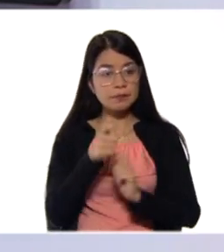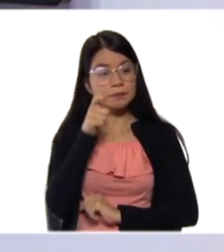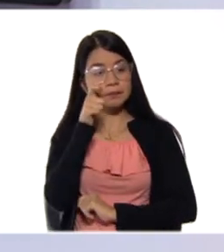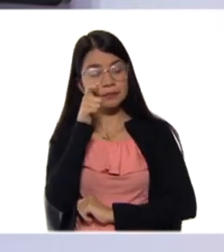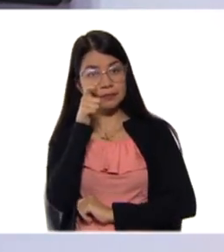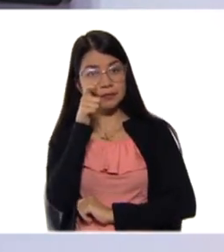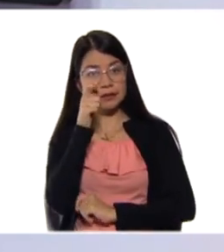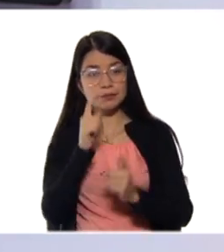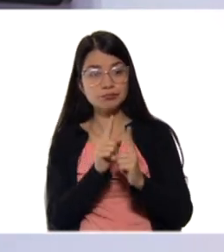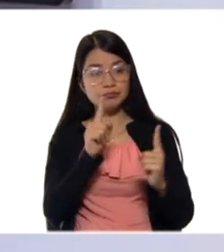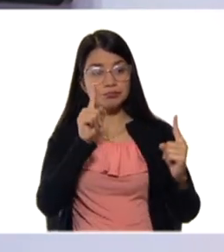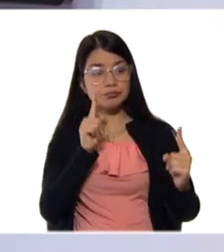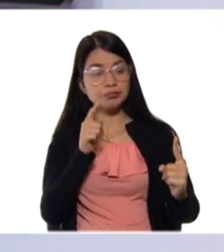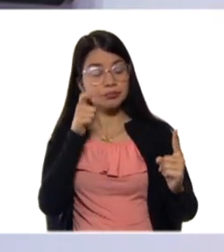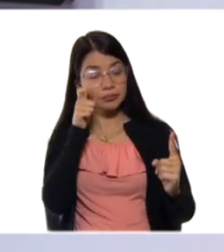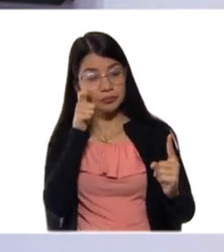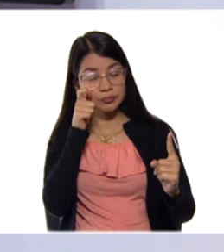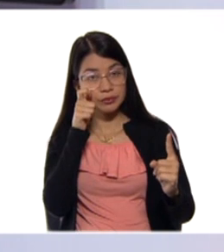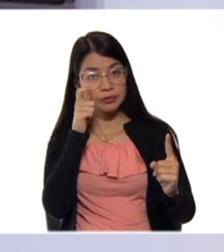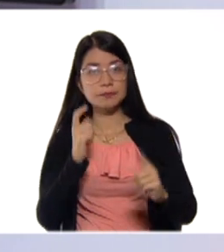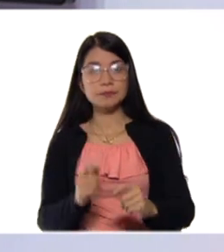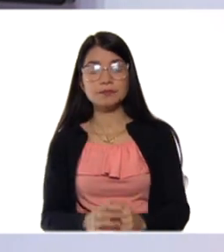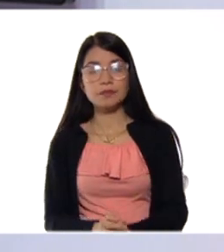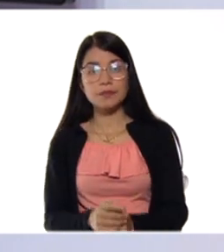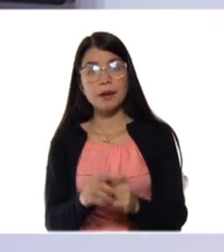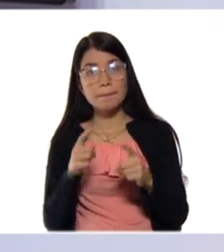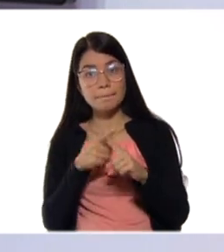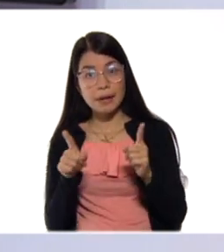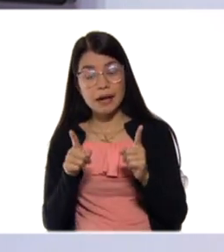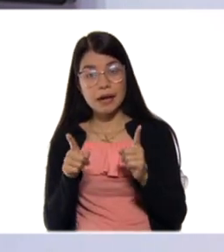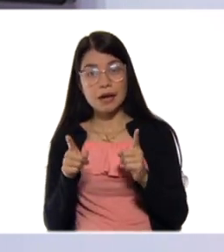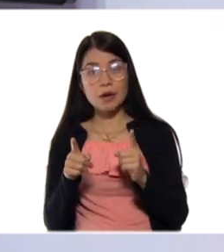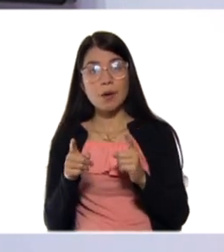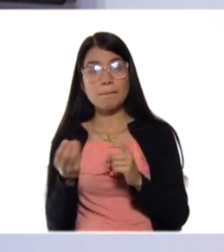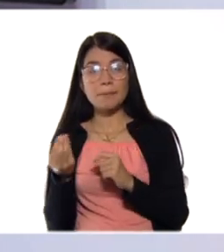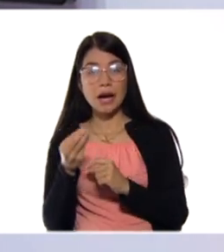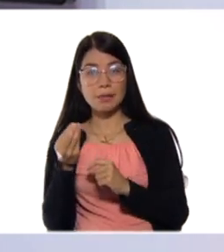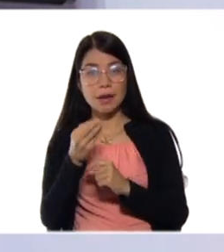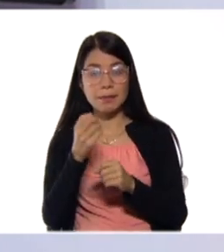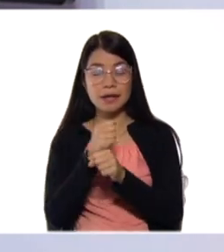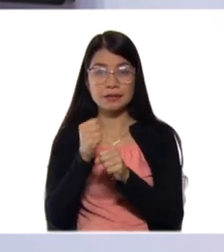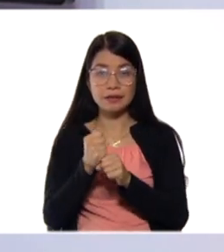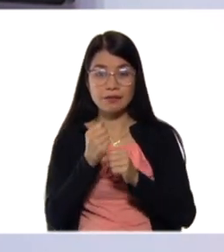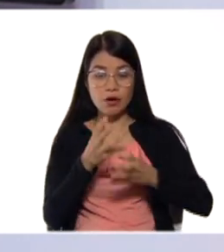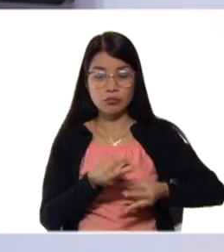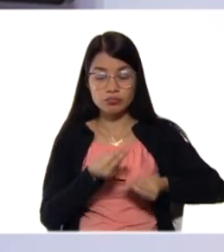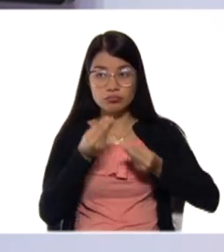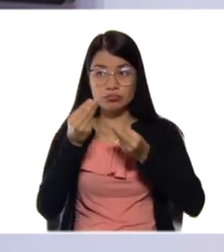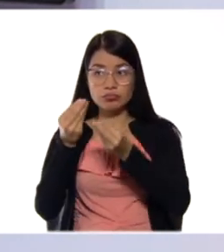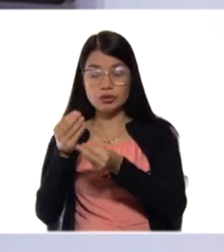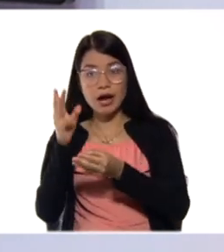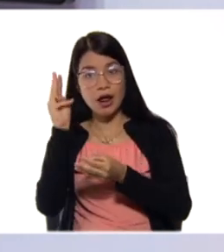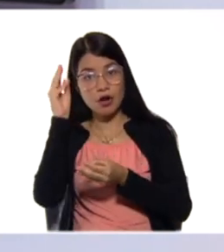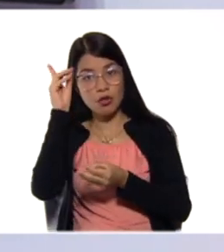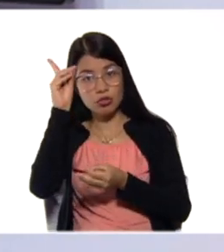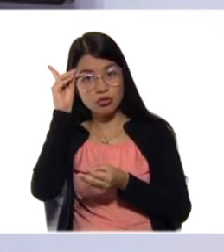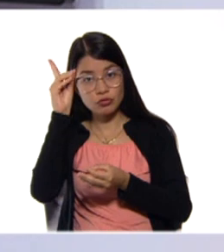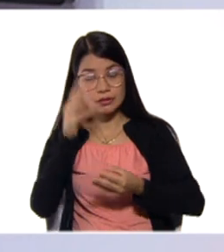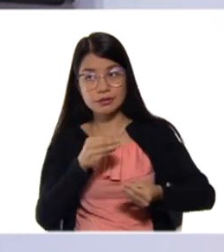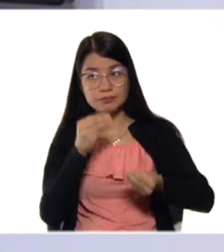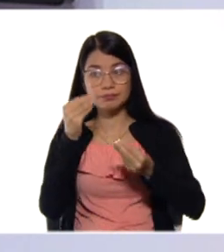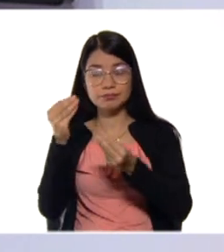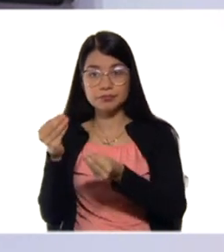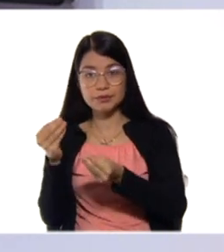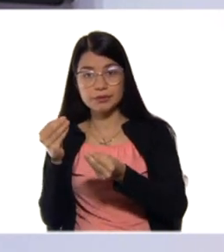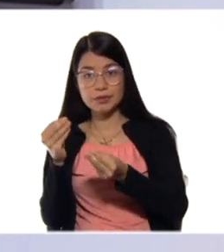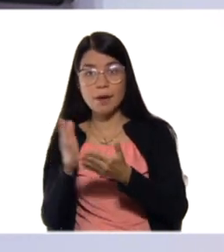Sin embargo, para darle mayores insumos a los docentes, no solamente con el registro del portafolio, debemos también acompañarlo